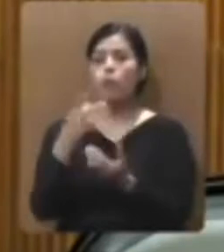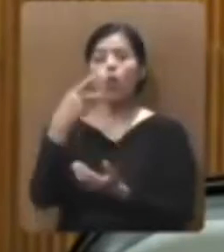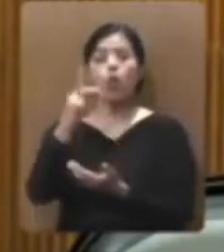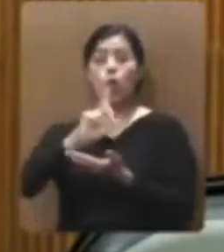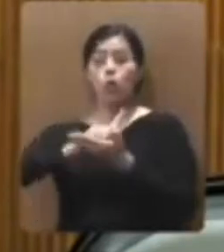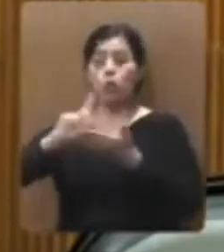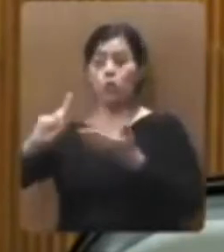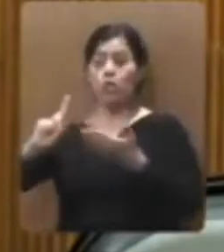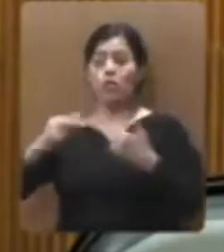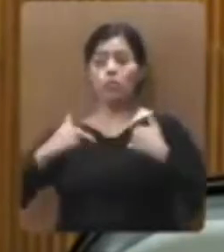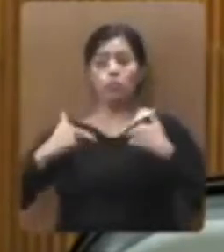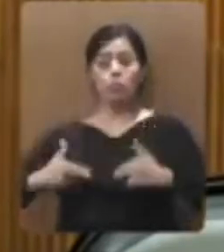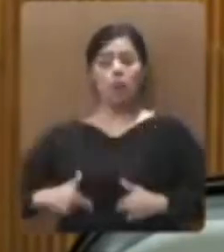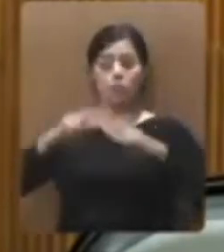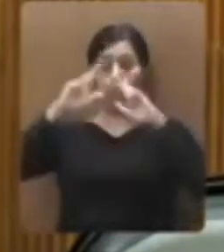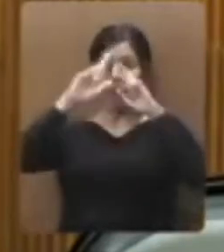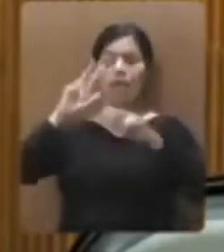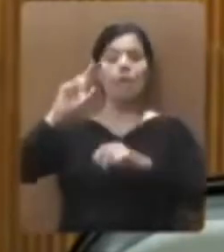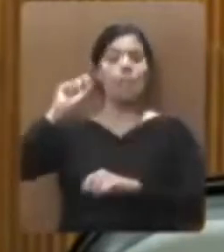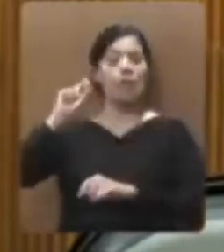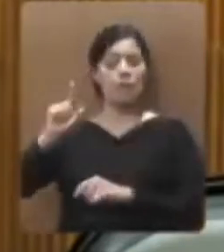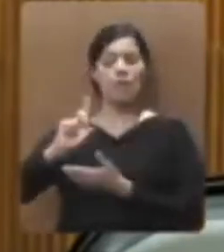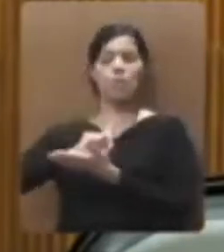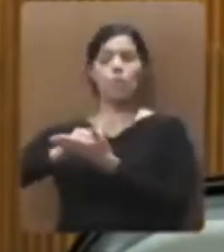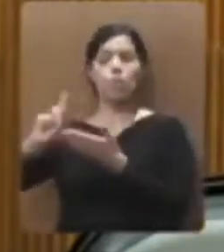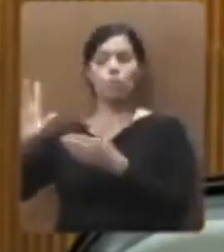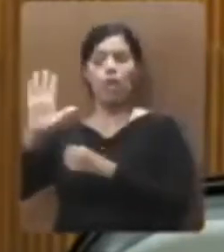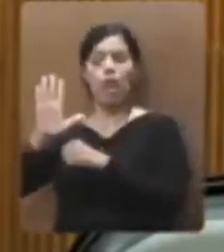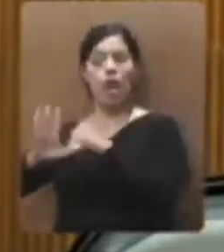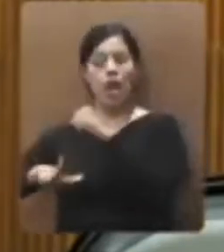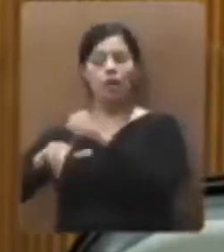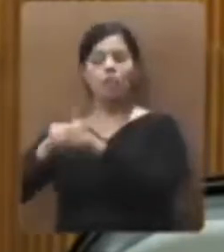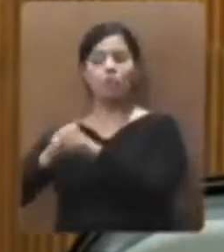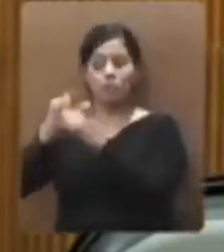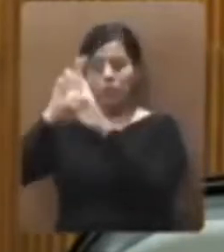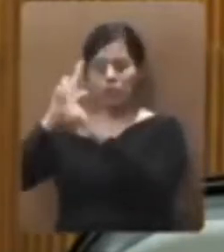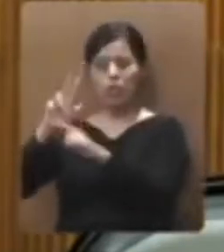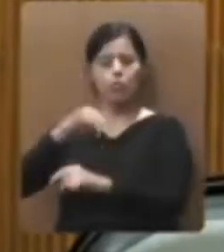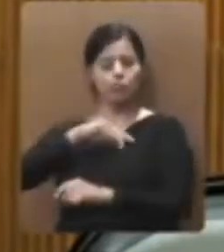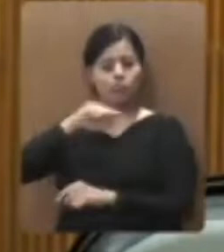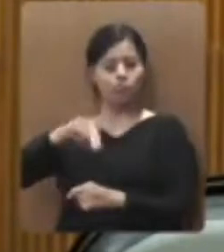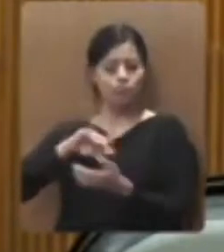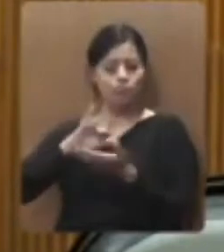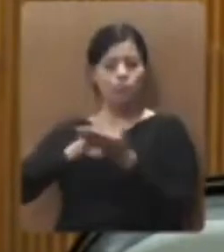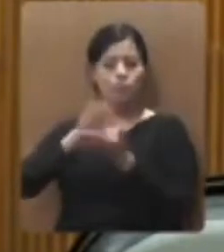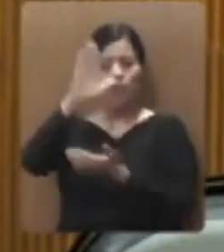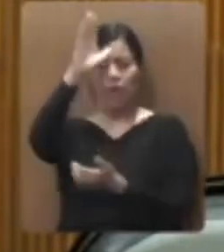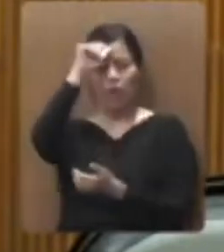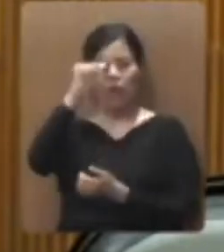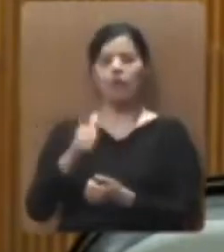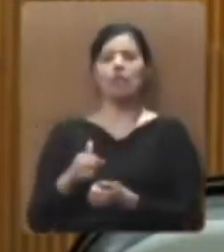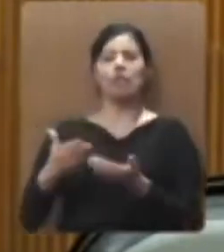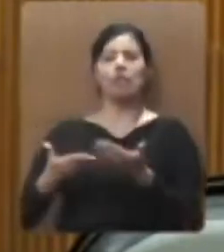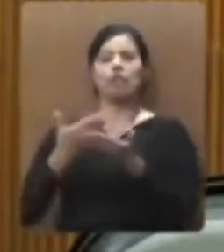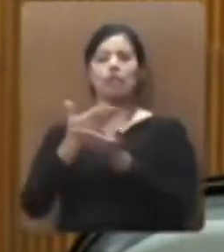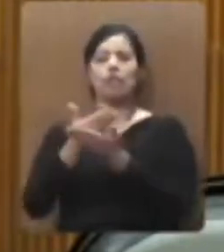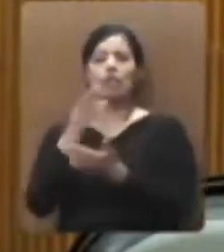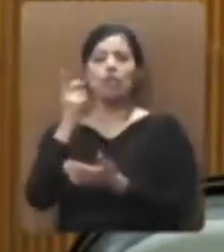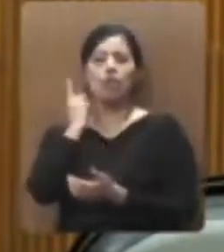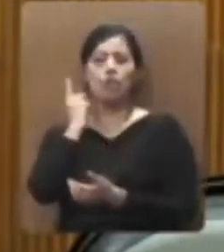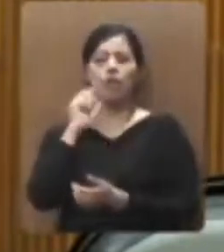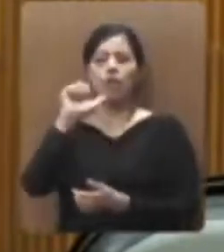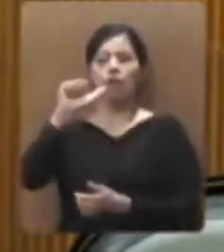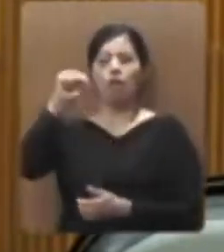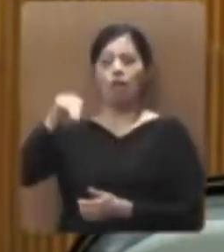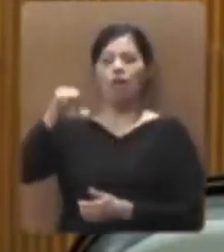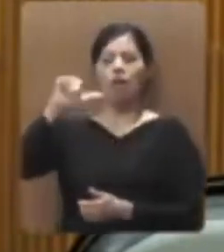pero también donde se respetan y valoran los derechos de los animales. Por eso, claro, quedamos a favor con este punto de acuerdo que presenta mi amiga la diputada Ana